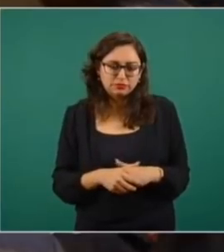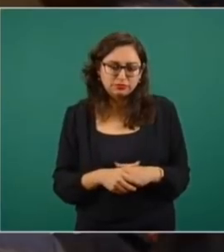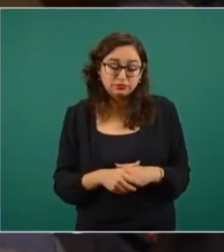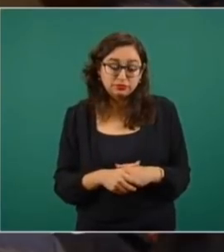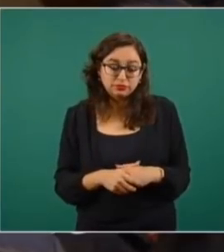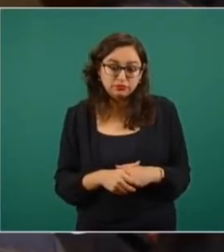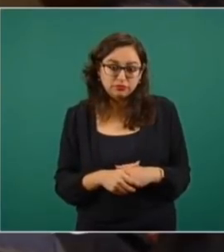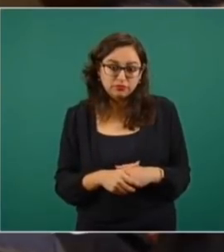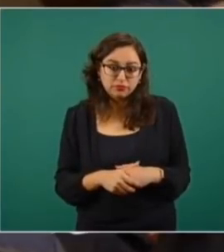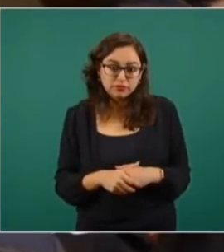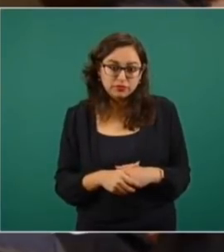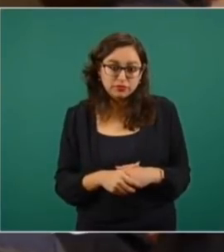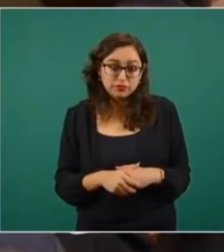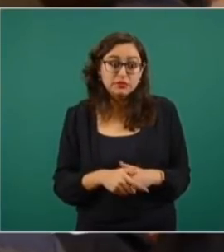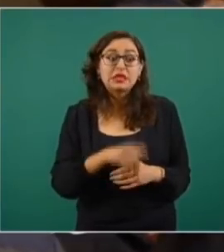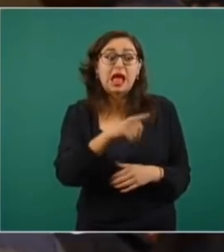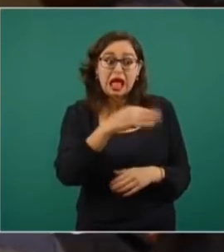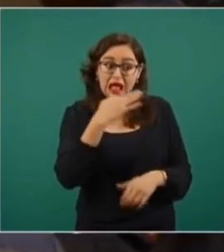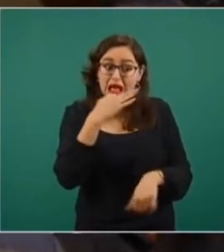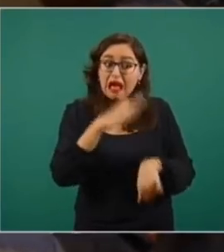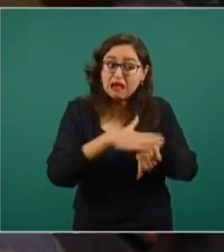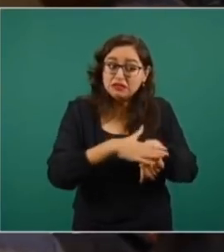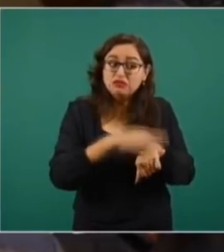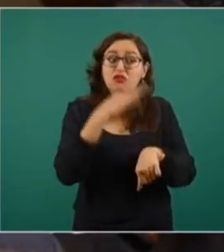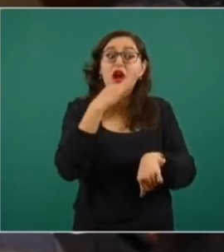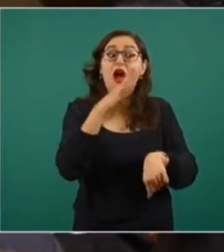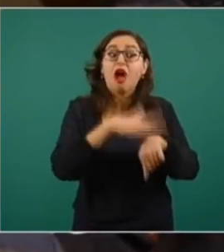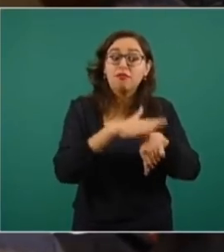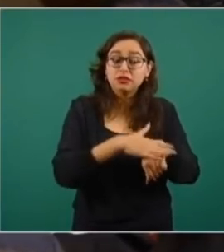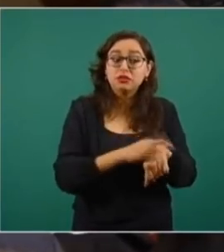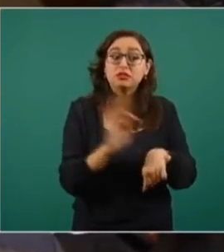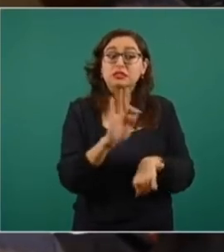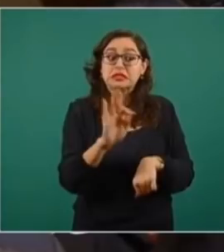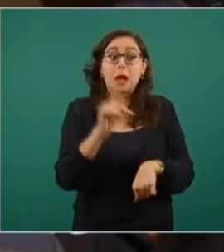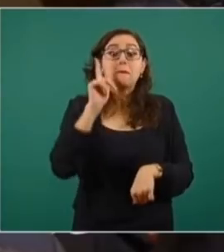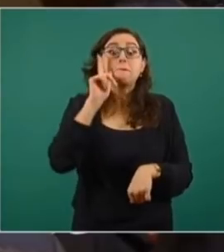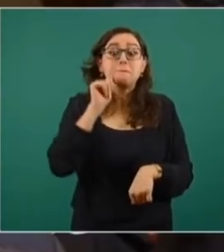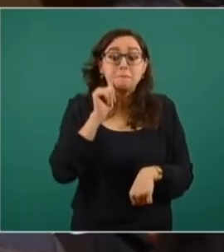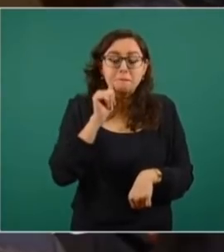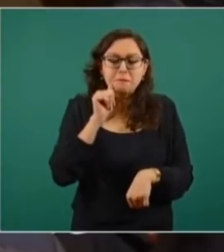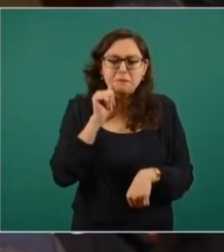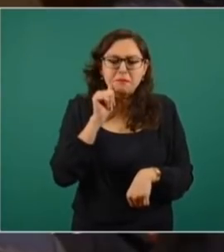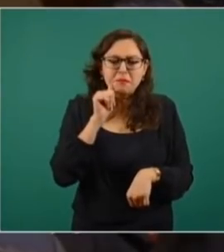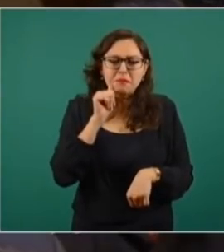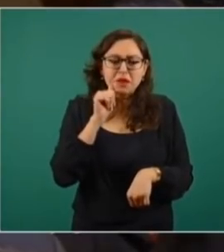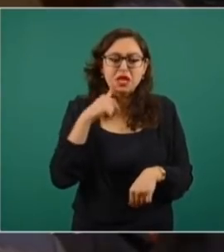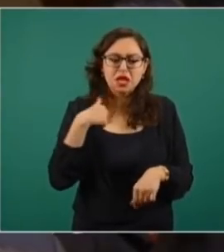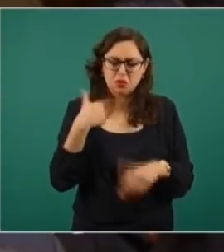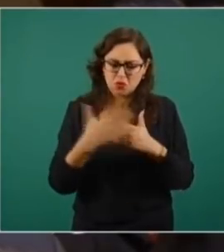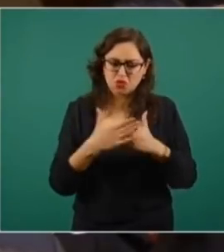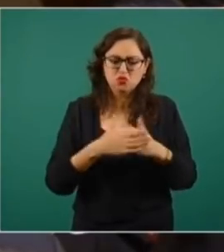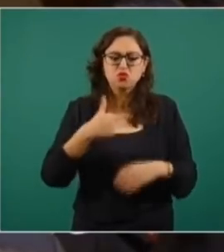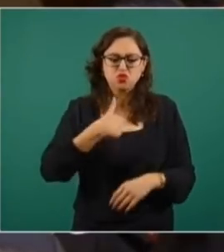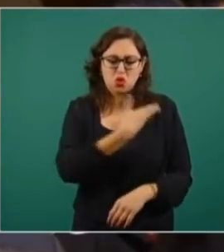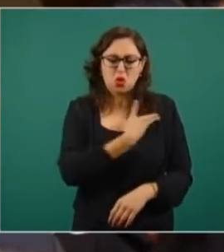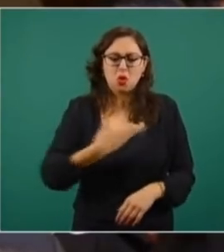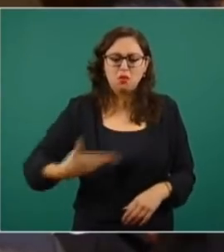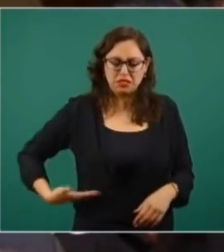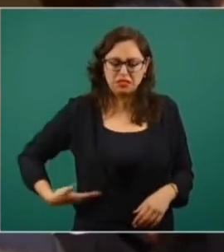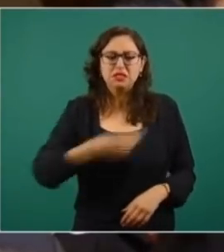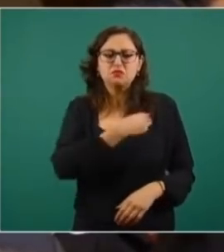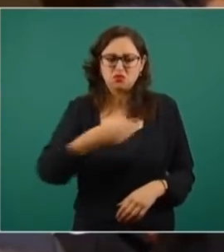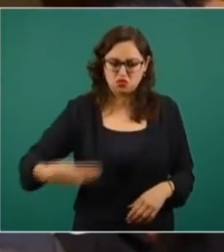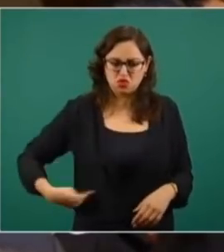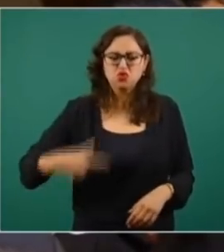acuerdas. Yo nada más te aviso. Nomás para que no te sorprende el día de mañana cuando yo llegue y sea presidenta municipal. Porque lo voy a hacer,